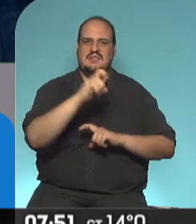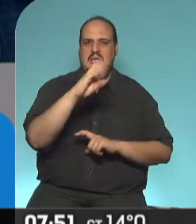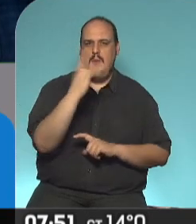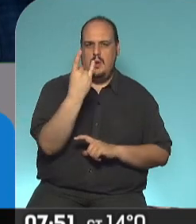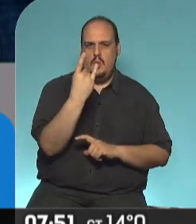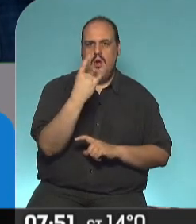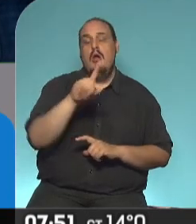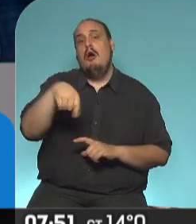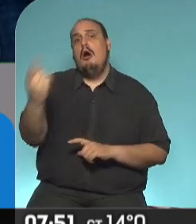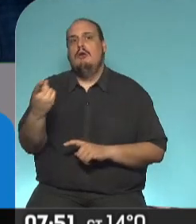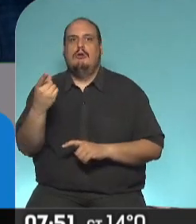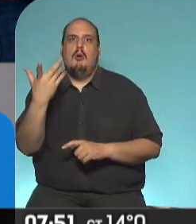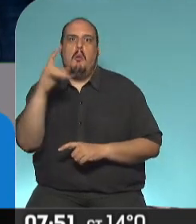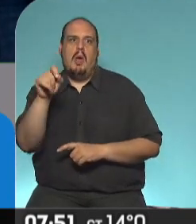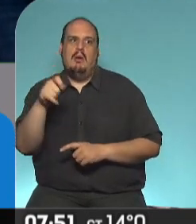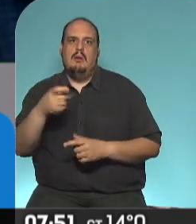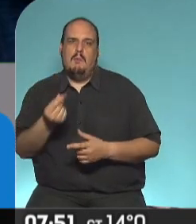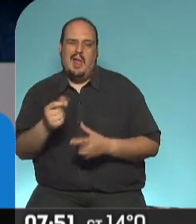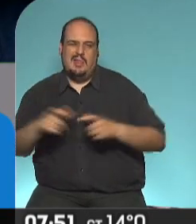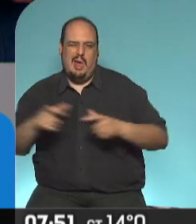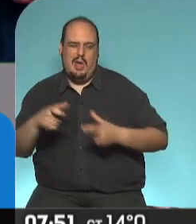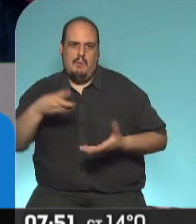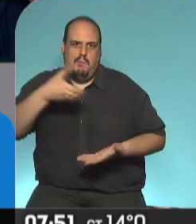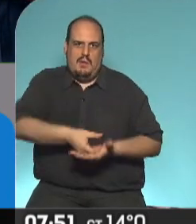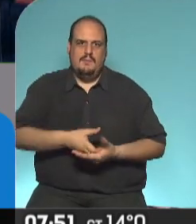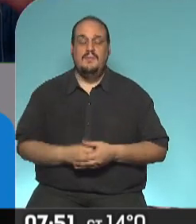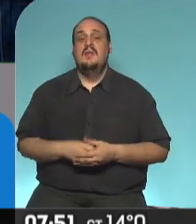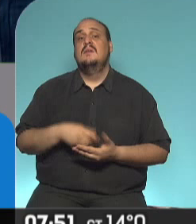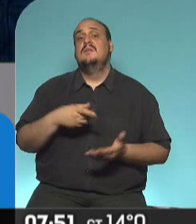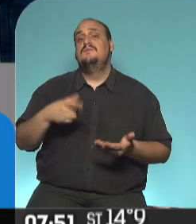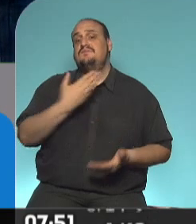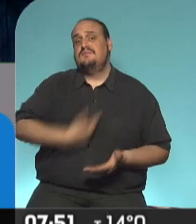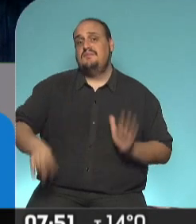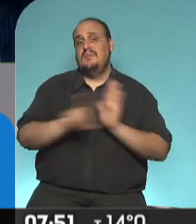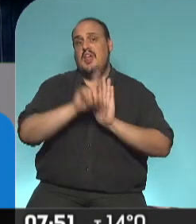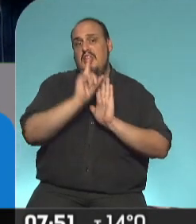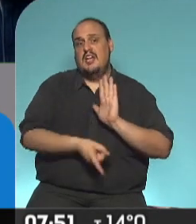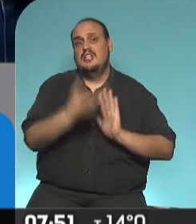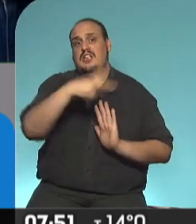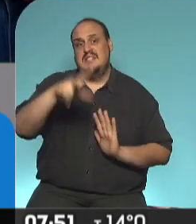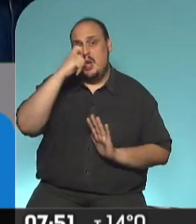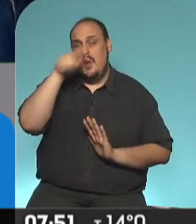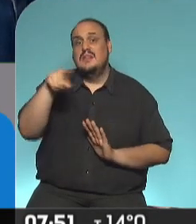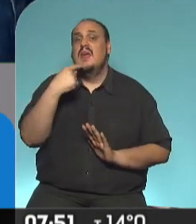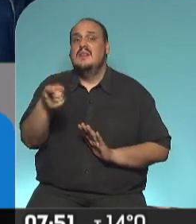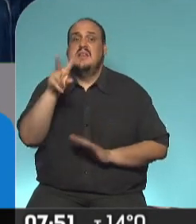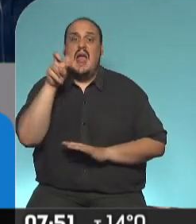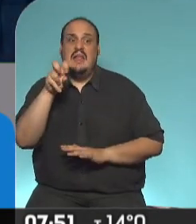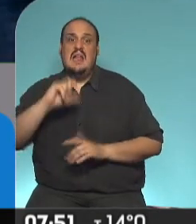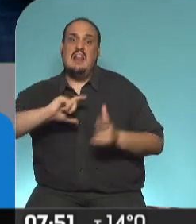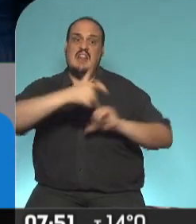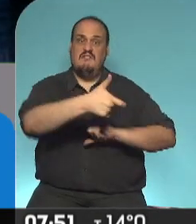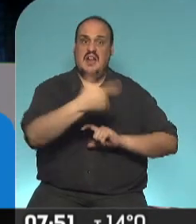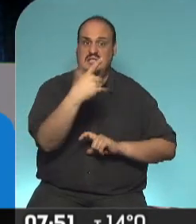pagando en Sí, no está bancarizado y está mal. Claro, el decreto 320 lo que plantea es que vos podrías hacer una transferencia bancaria. ¿Qué están